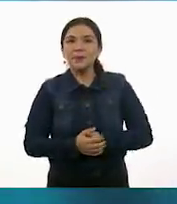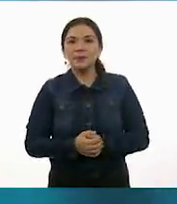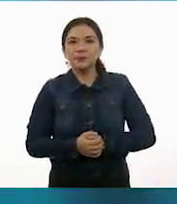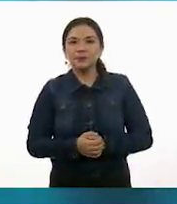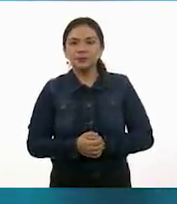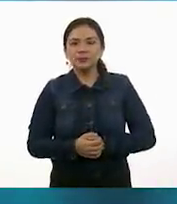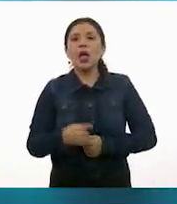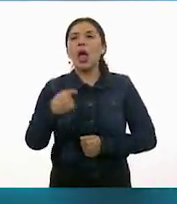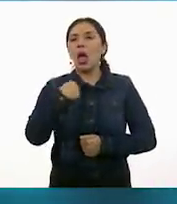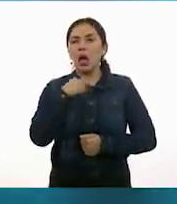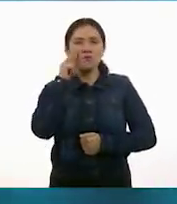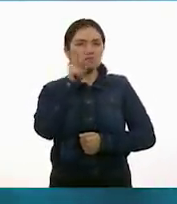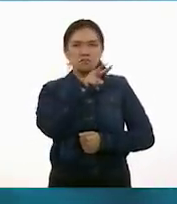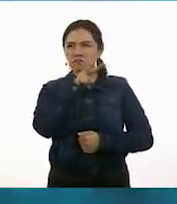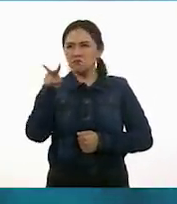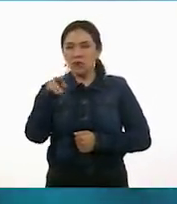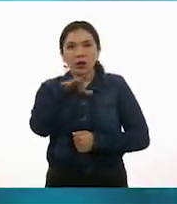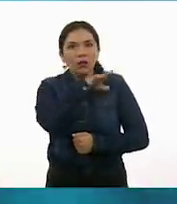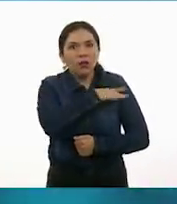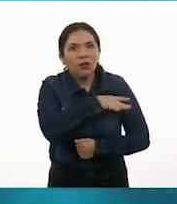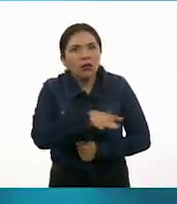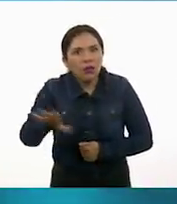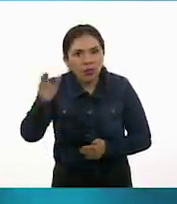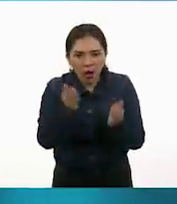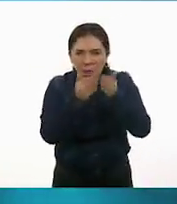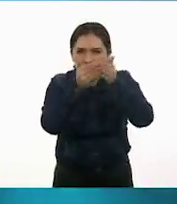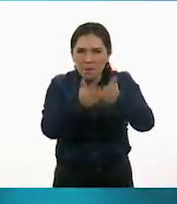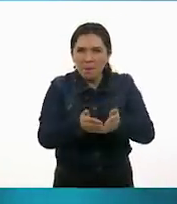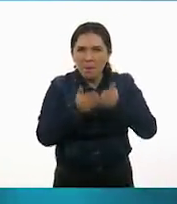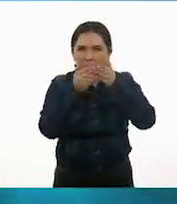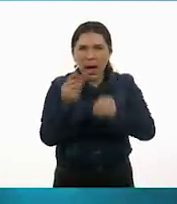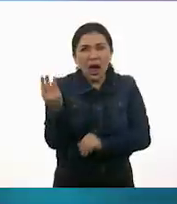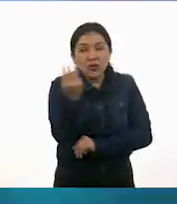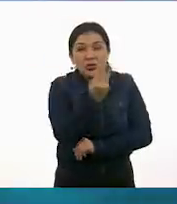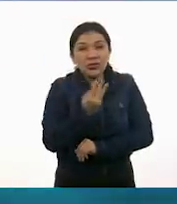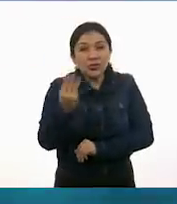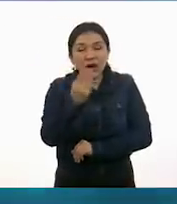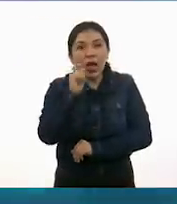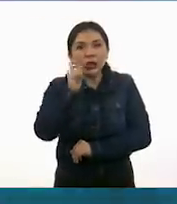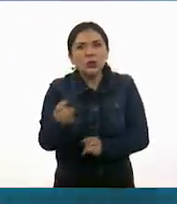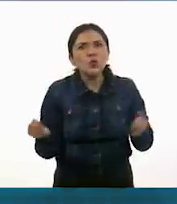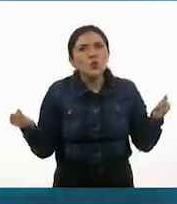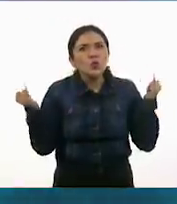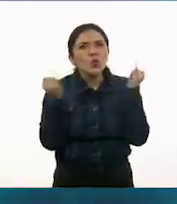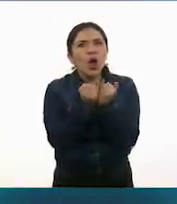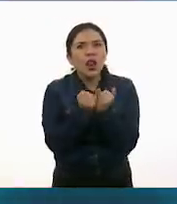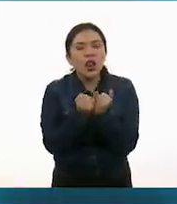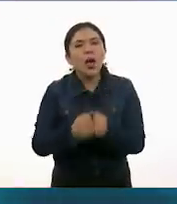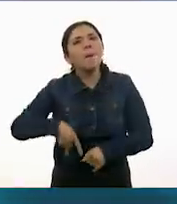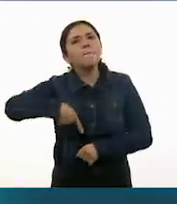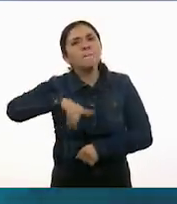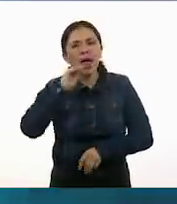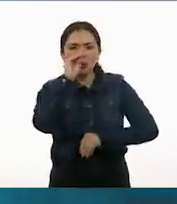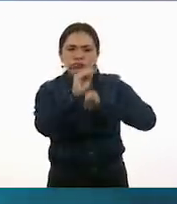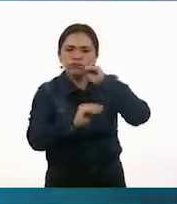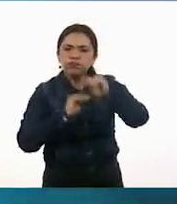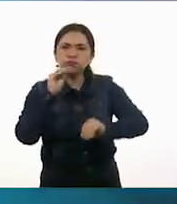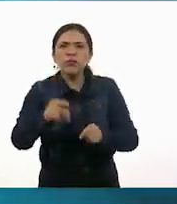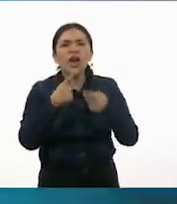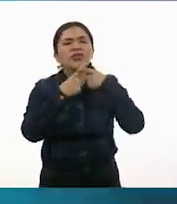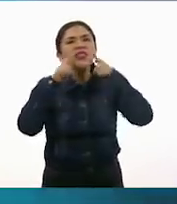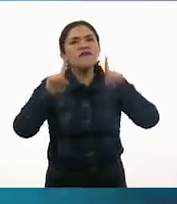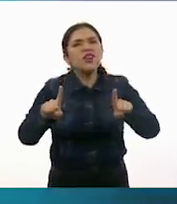A mí me parece increíble que el casco de los tres barcos es igualito, pero está construido de